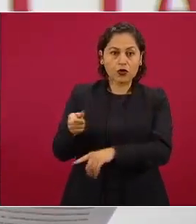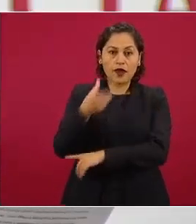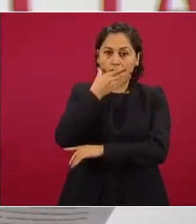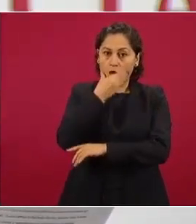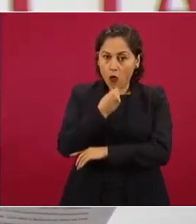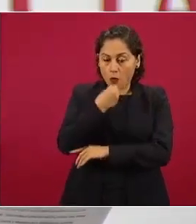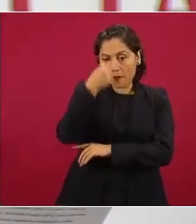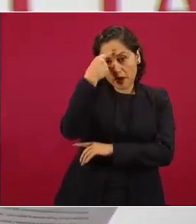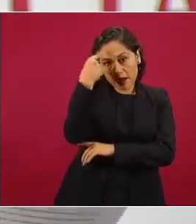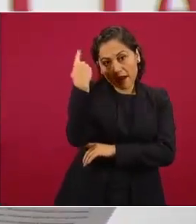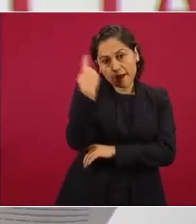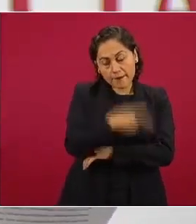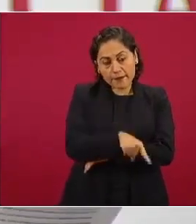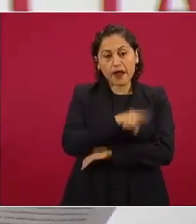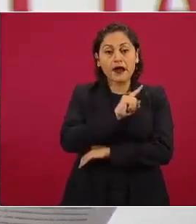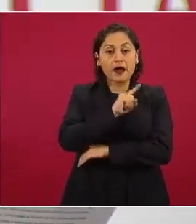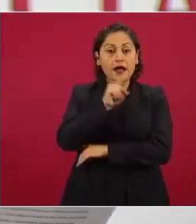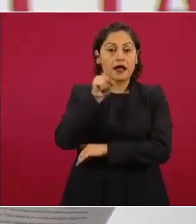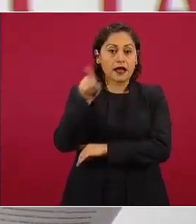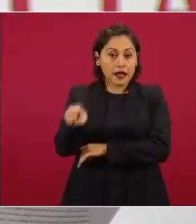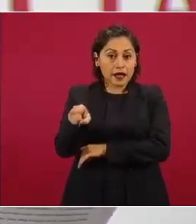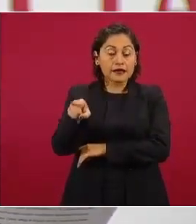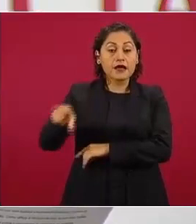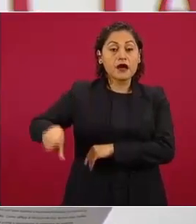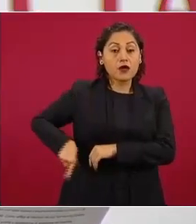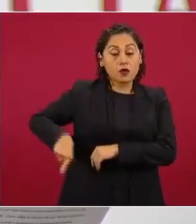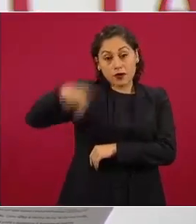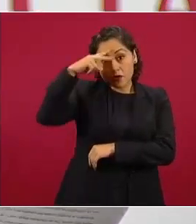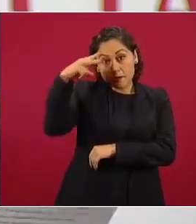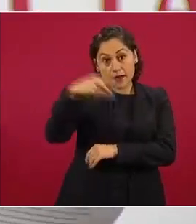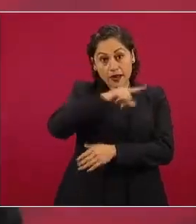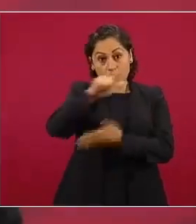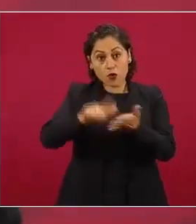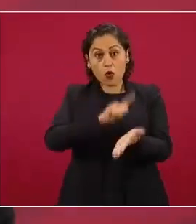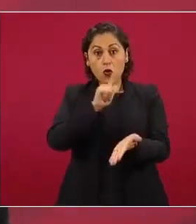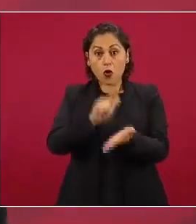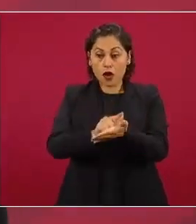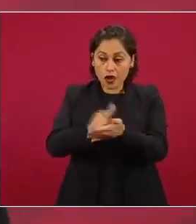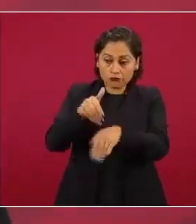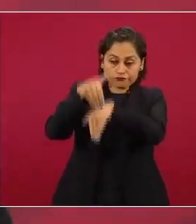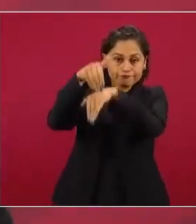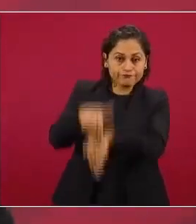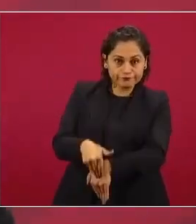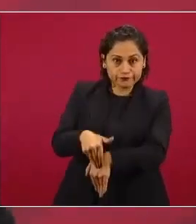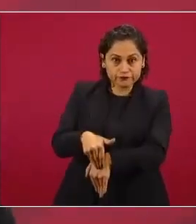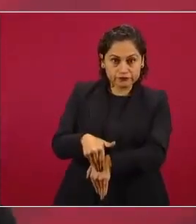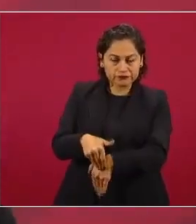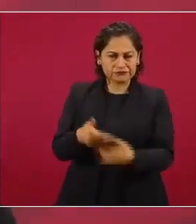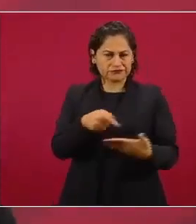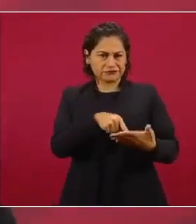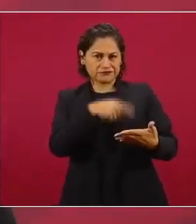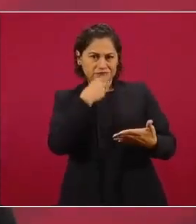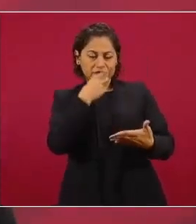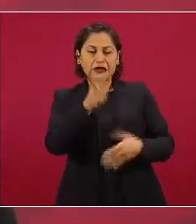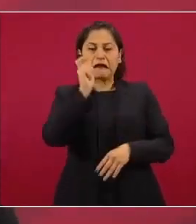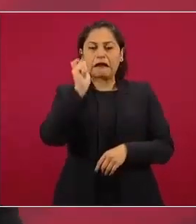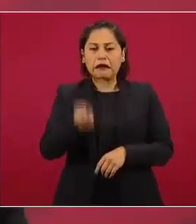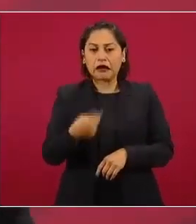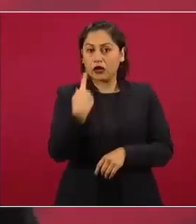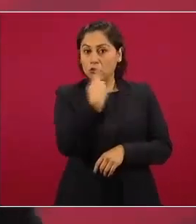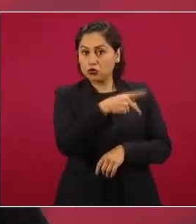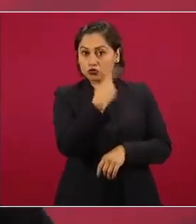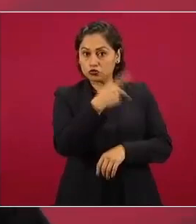investigado y en su caso procesado de acuerdo con las leyes mexicanas ¿qué significa? esto es lo que dice el fiscal general de los Estados Unidos